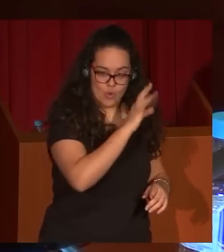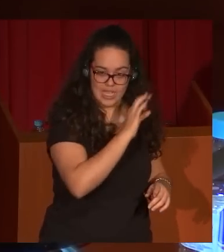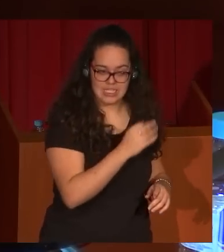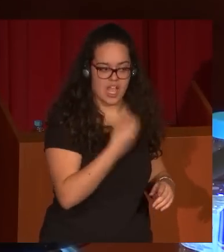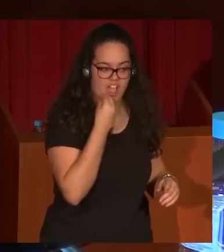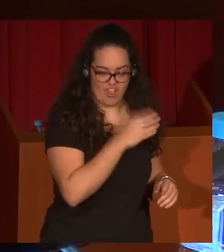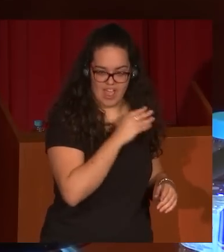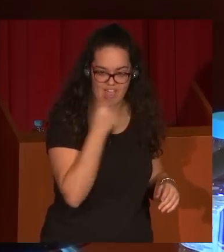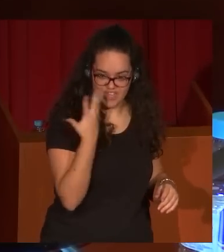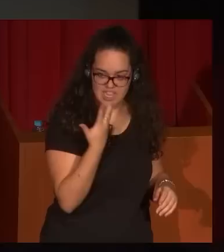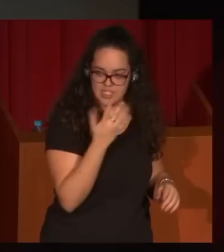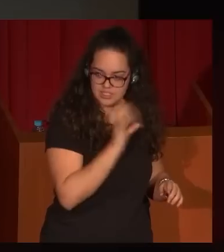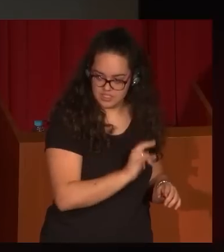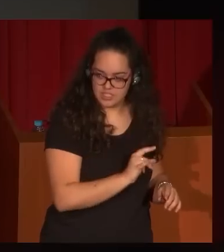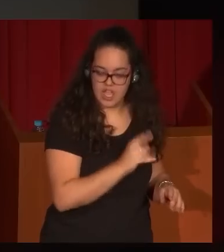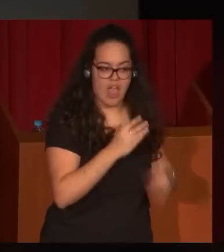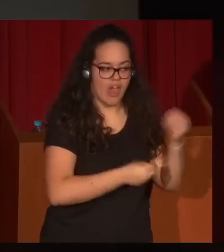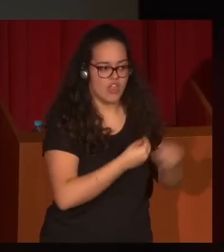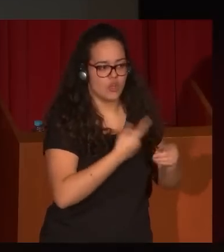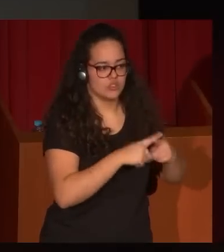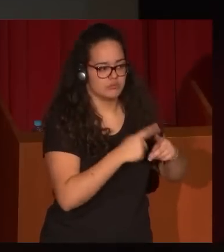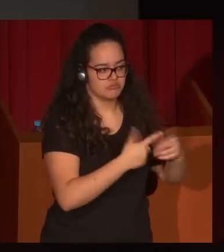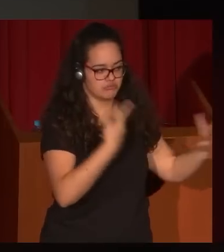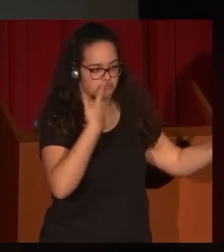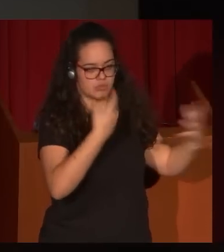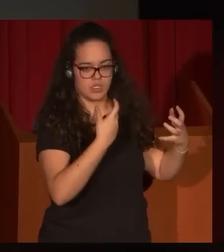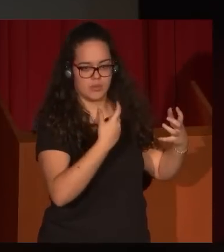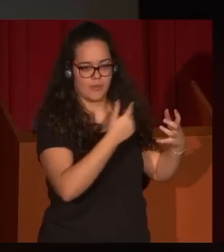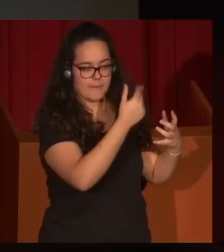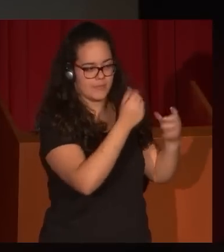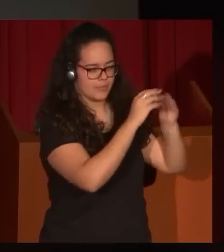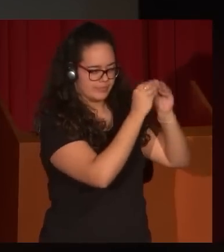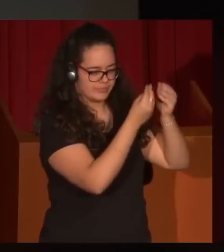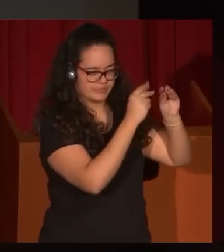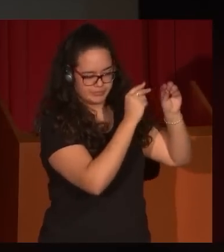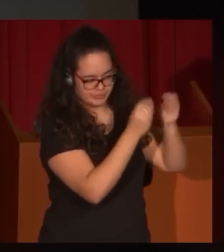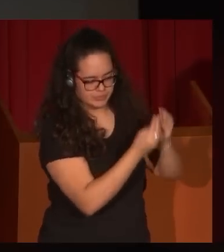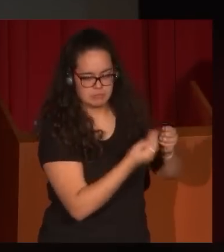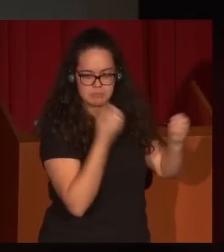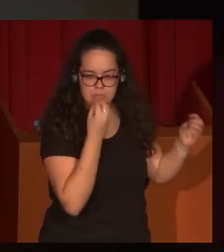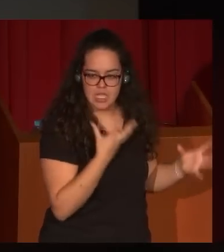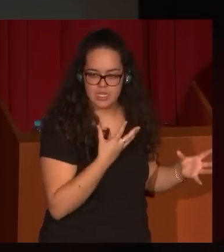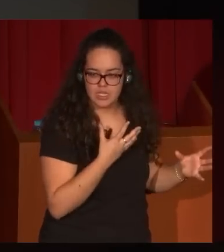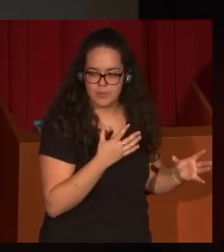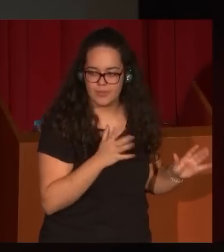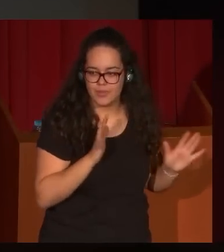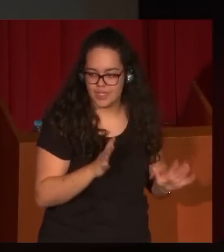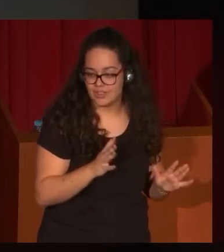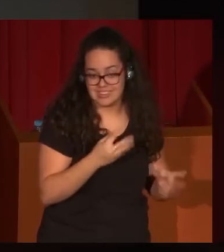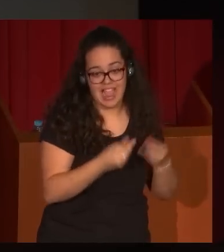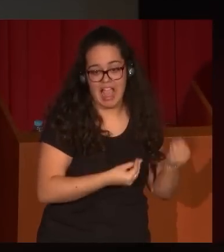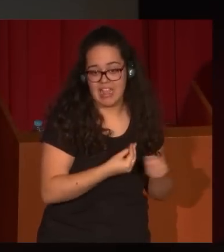hace cosas muy atractivas desde el punto de vista plástico, pero que, como ven, lo que hacen es